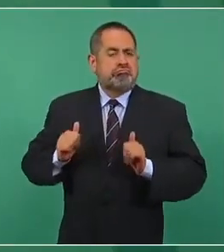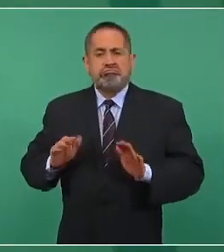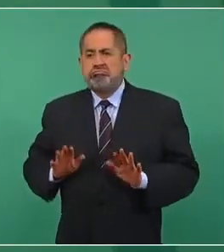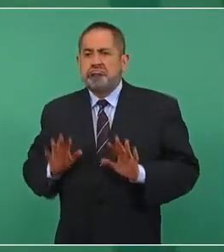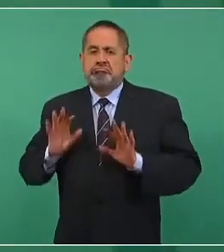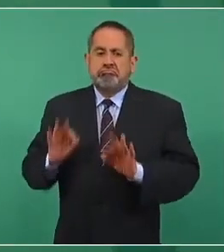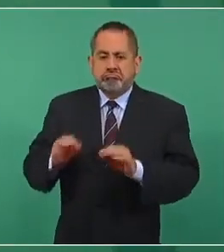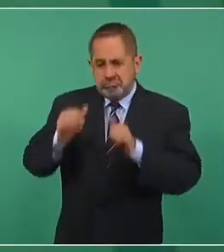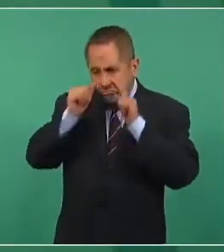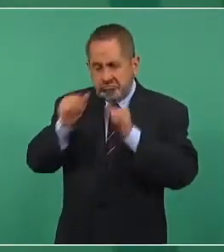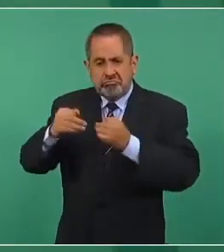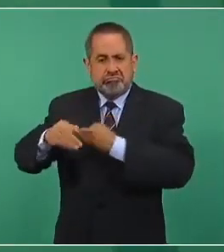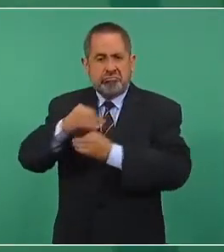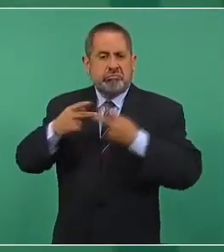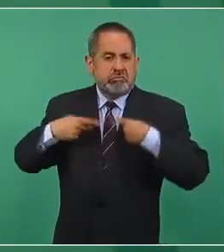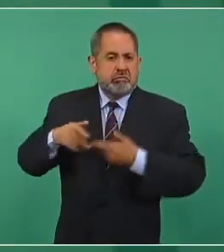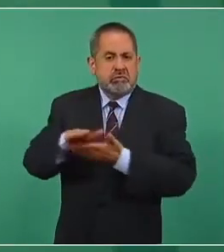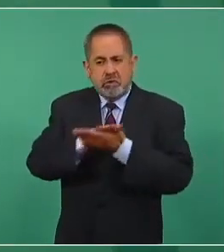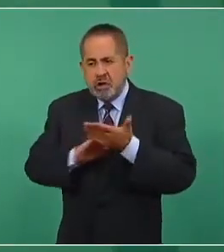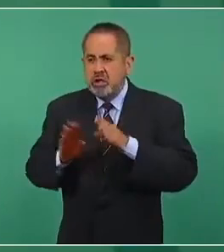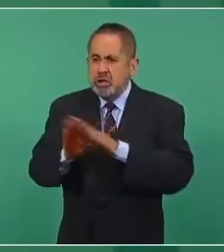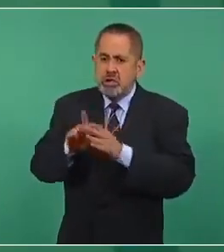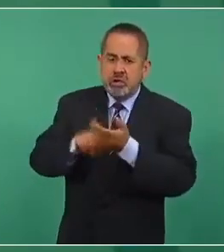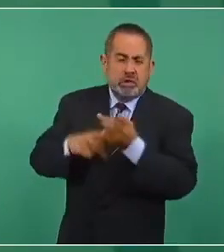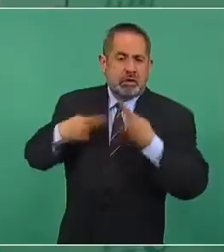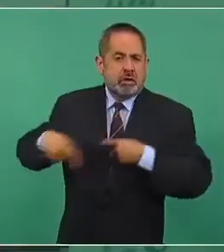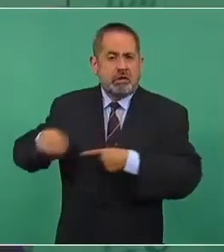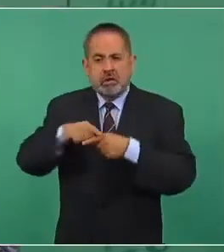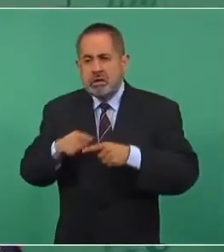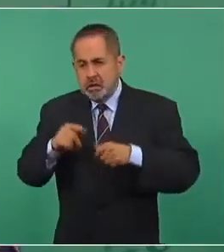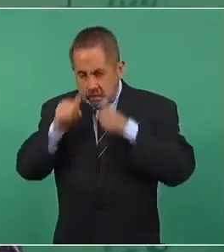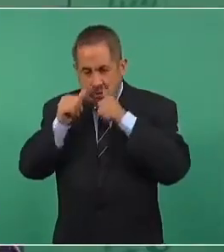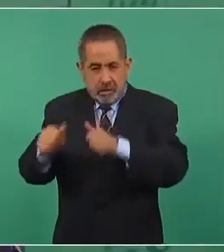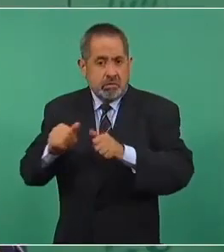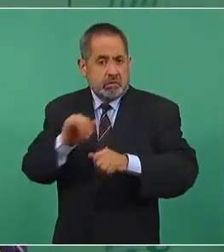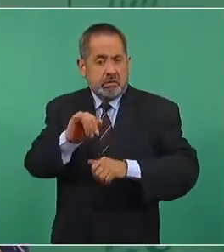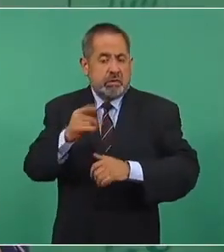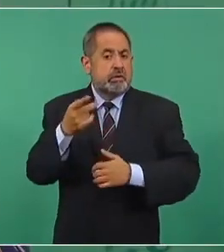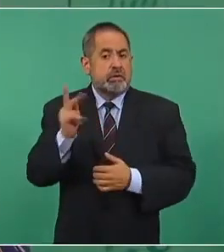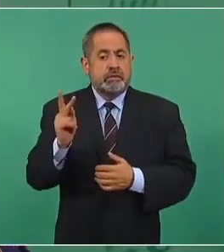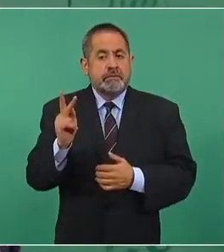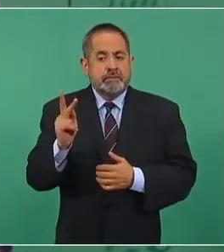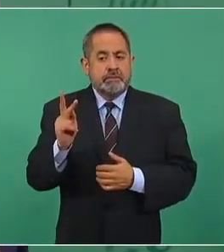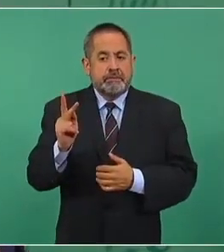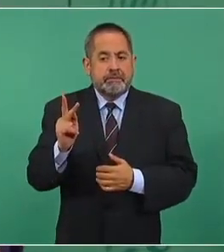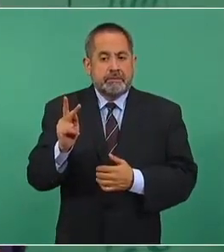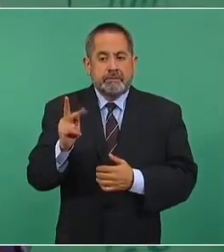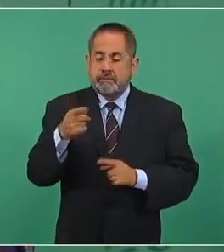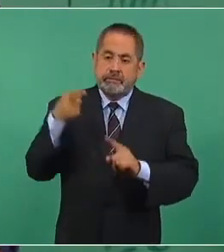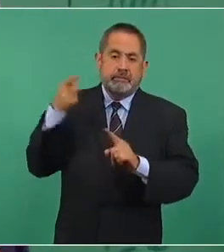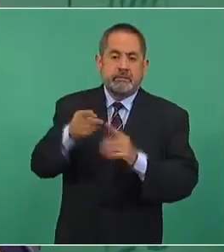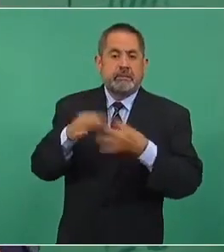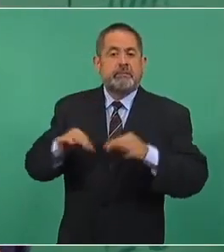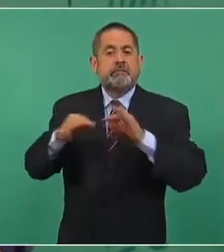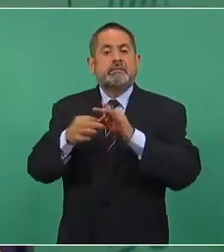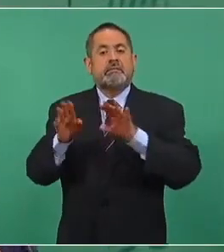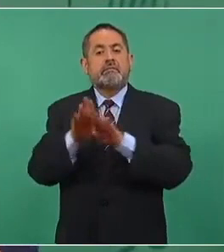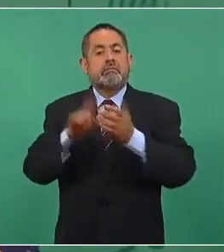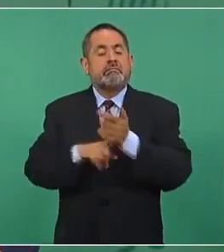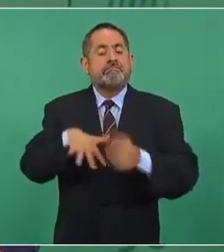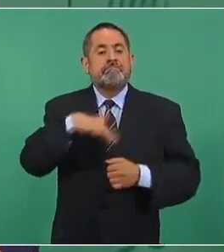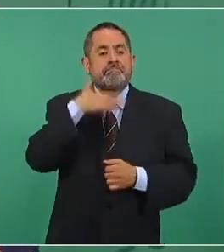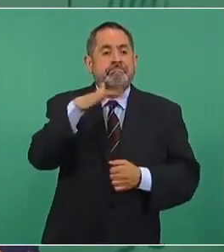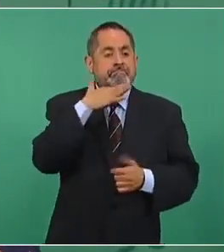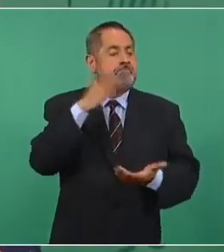atendiendo a la gente humilde, atendiendo a la gente pobre, o sea, vamos, pero la clave está en acabar con la